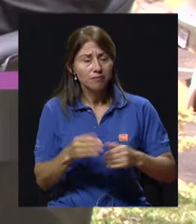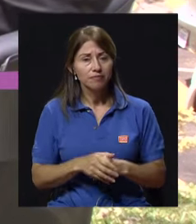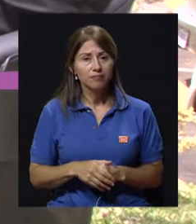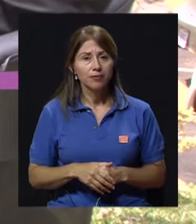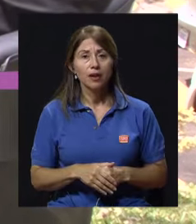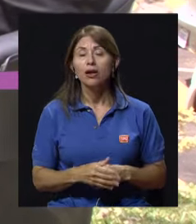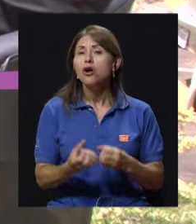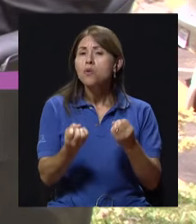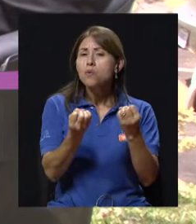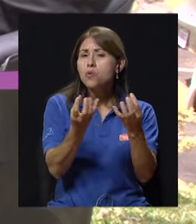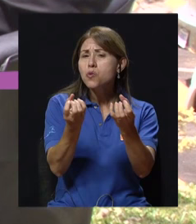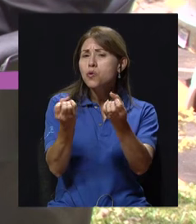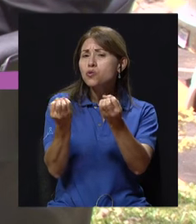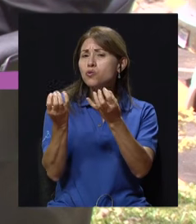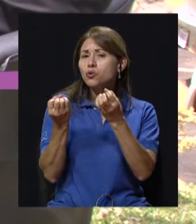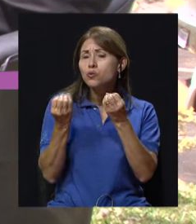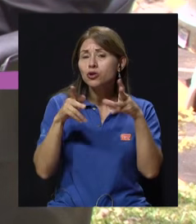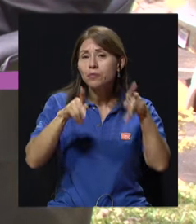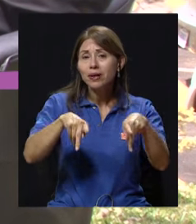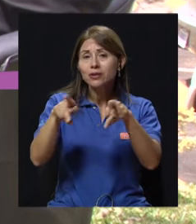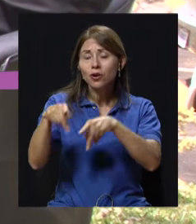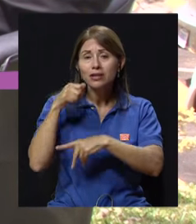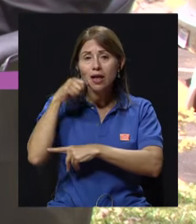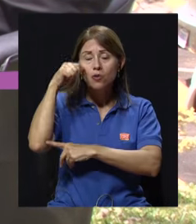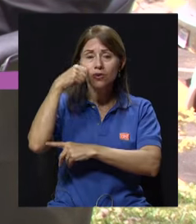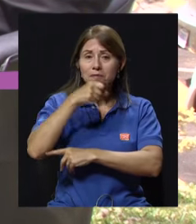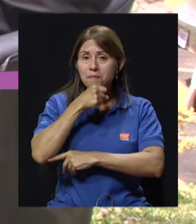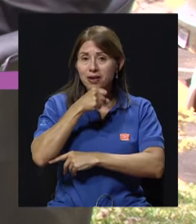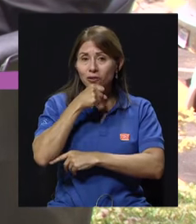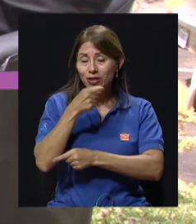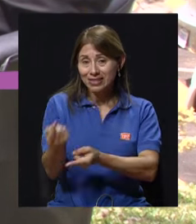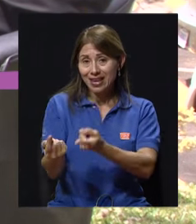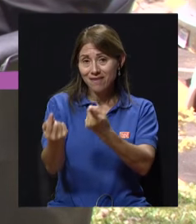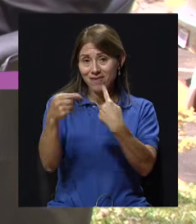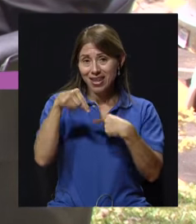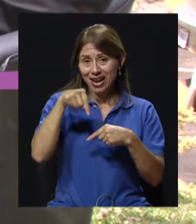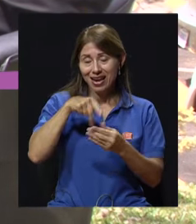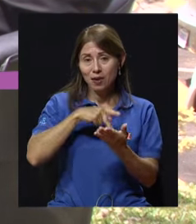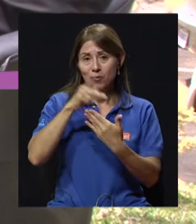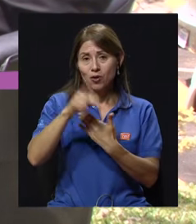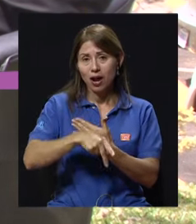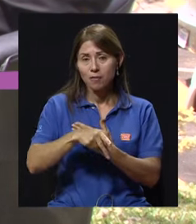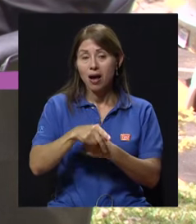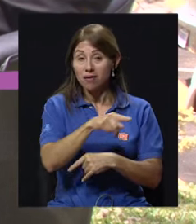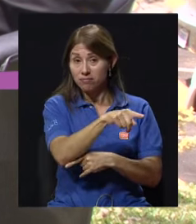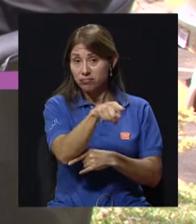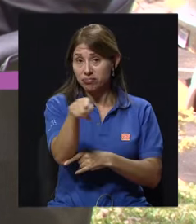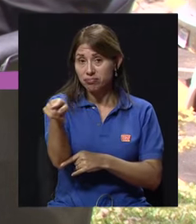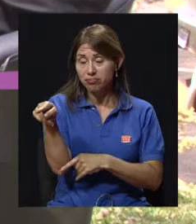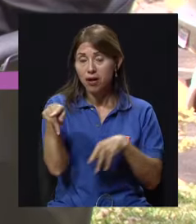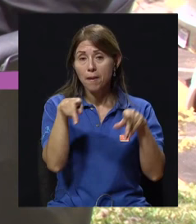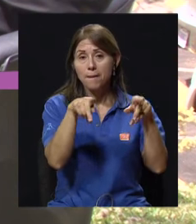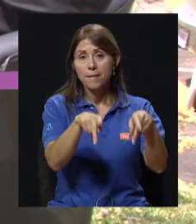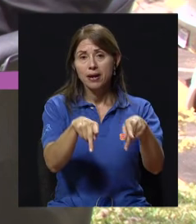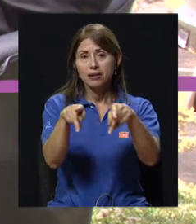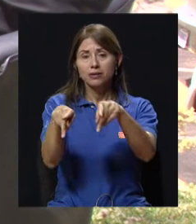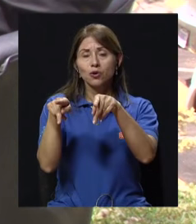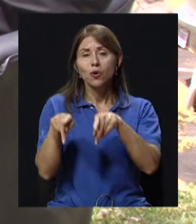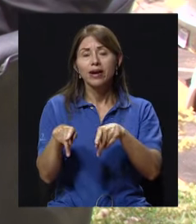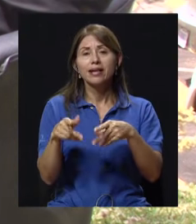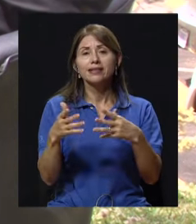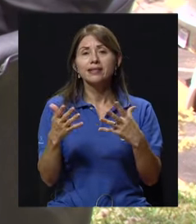Muchísimos, muchísimos de los adultos mayores que vienen principalmente al programa, ¿verdad? Son personas que